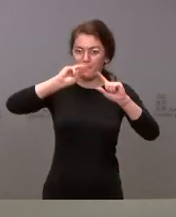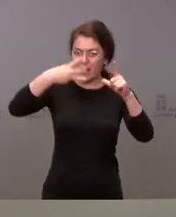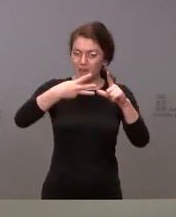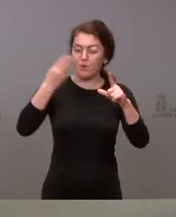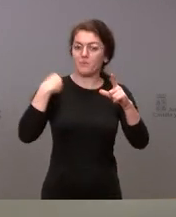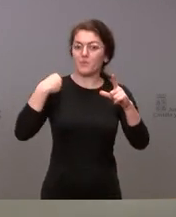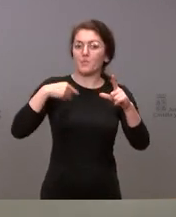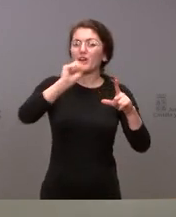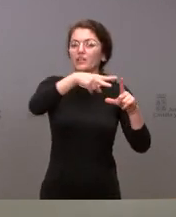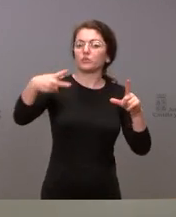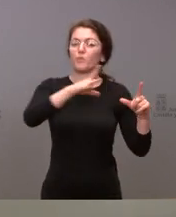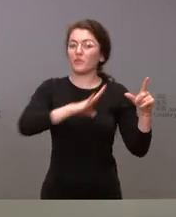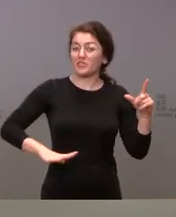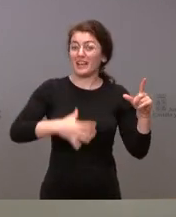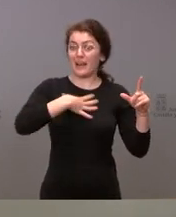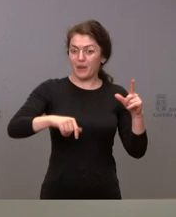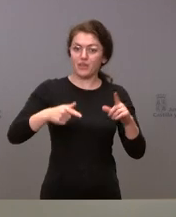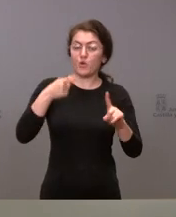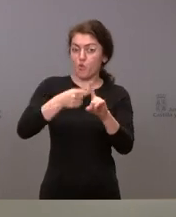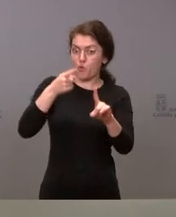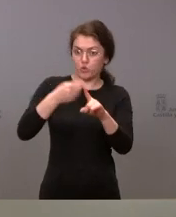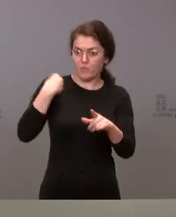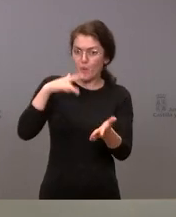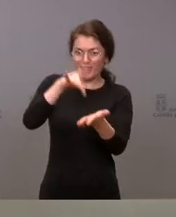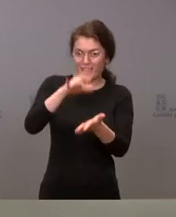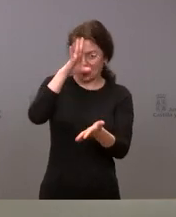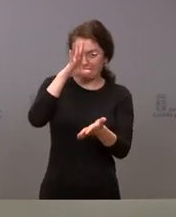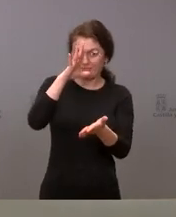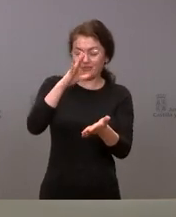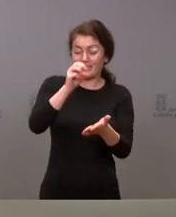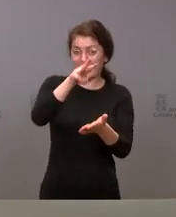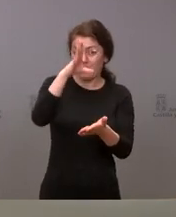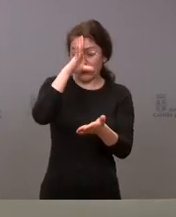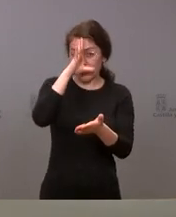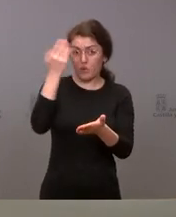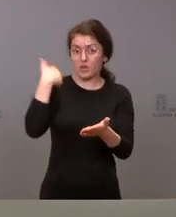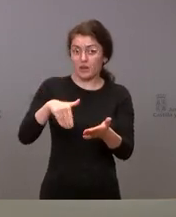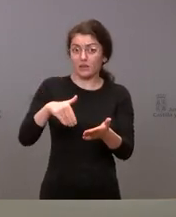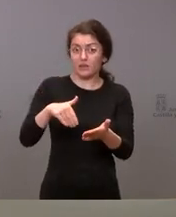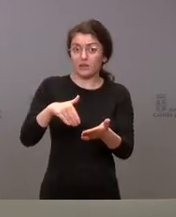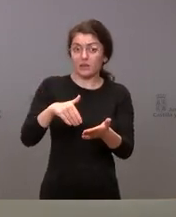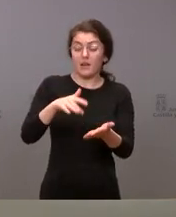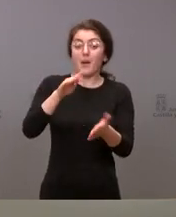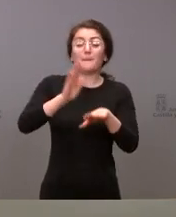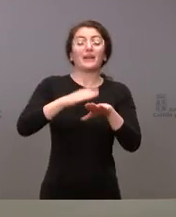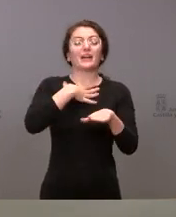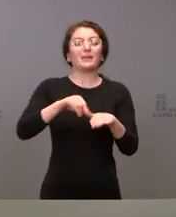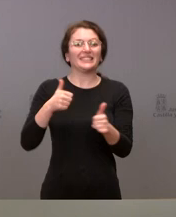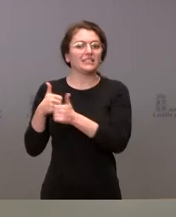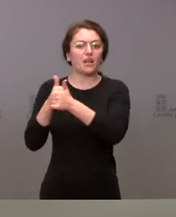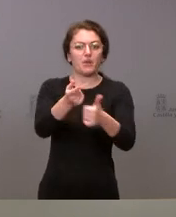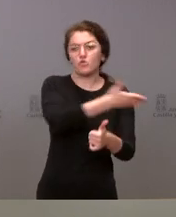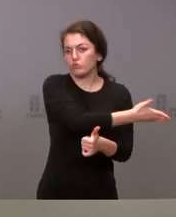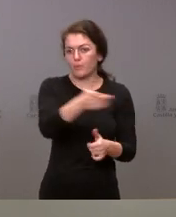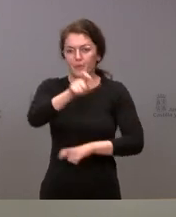provisionales que va a estar operativa ese día de la jornada electoral y que va a poder permitir un seguimiento por parte de toda la